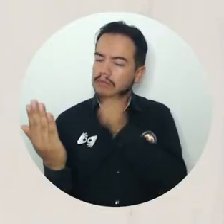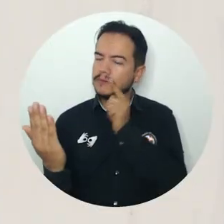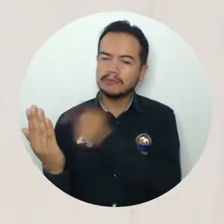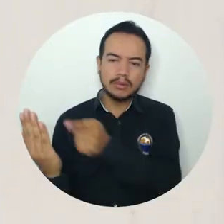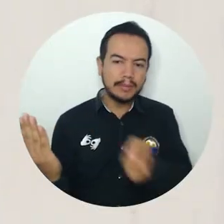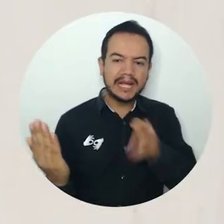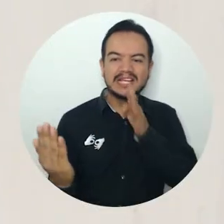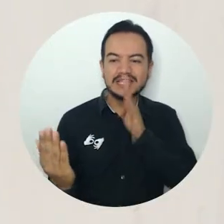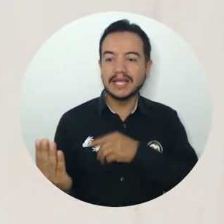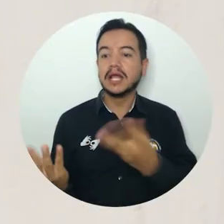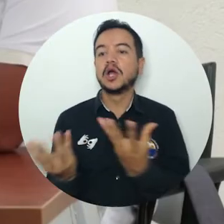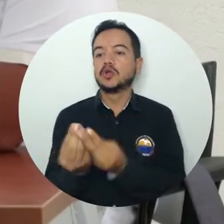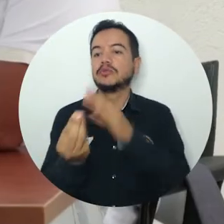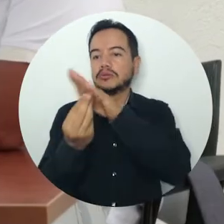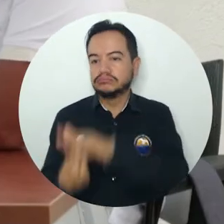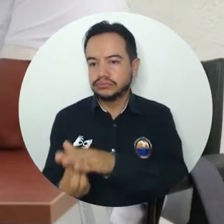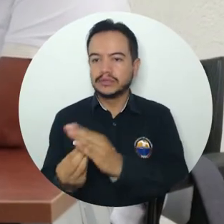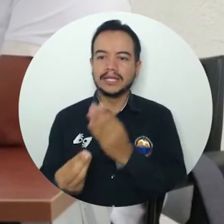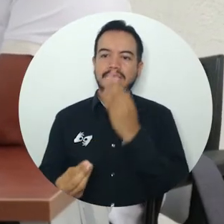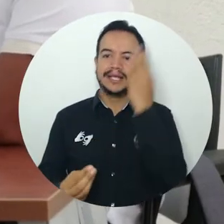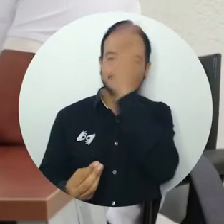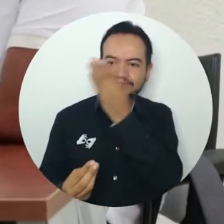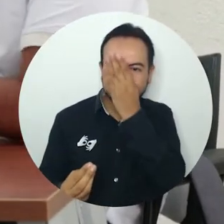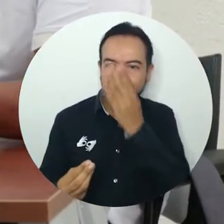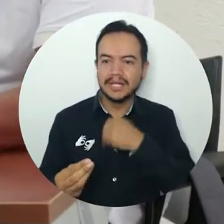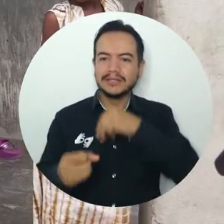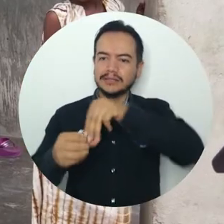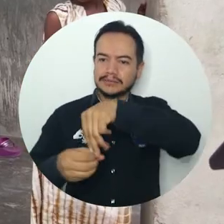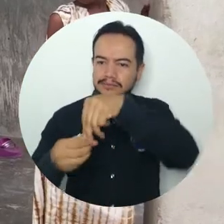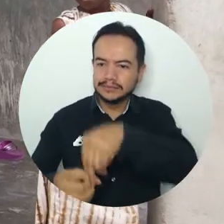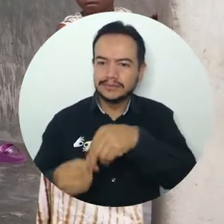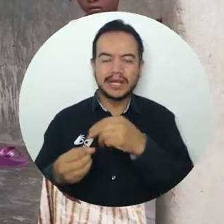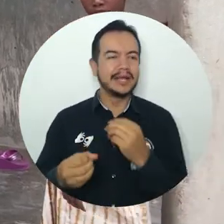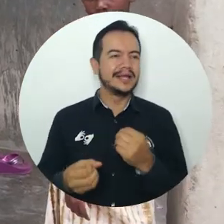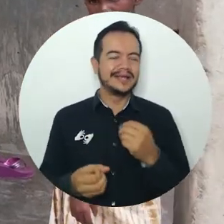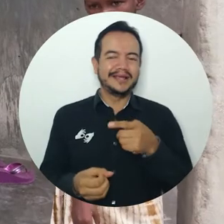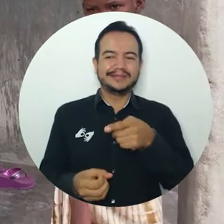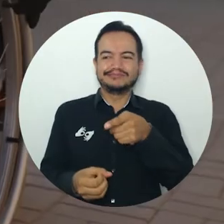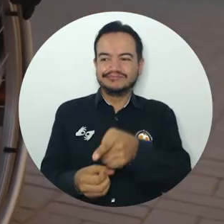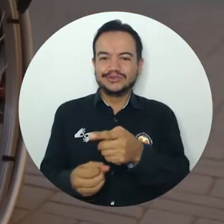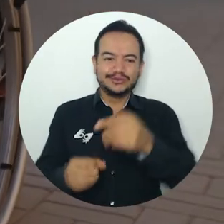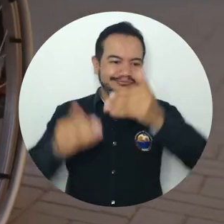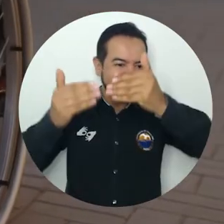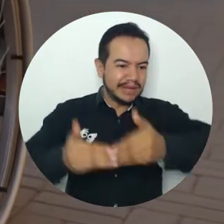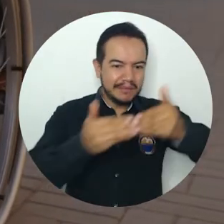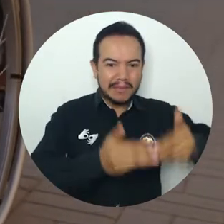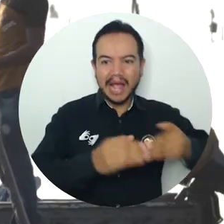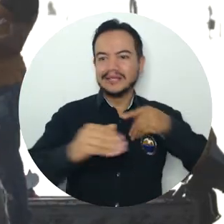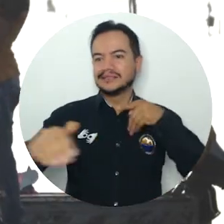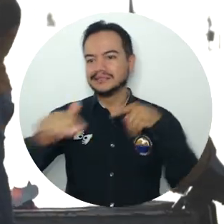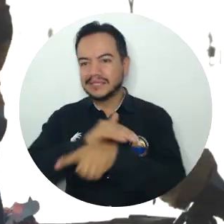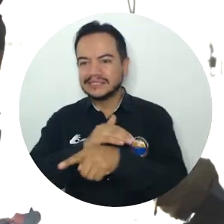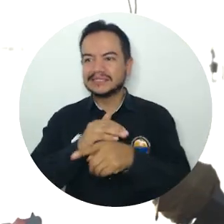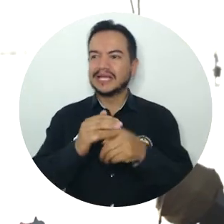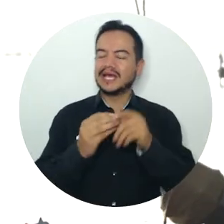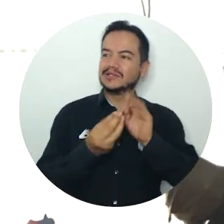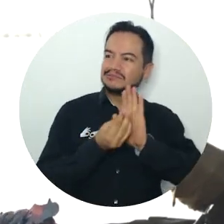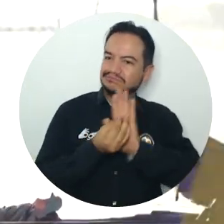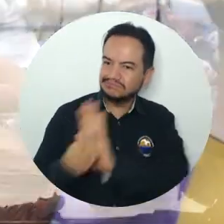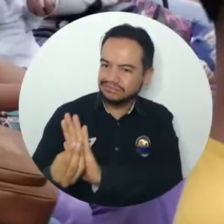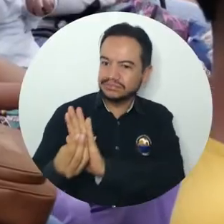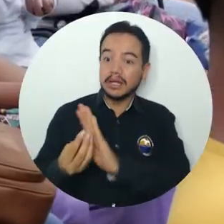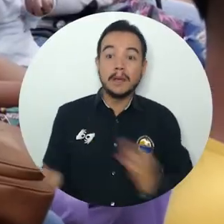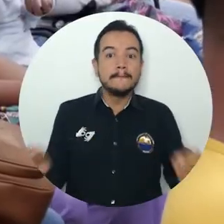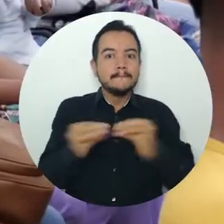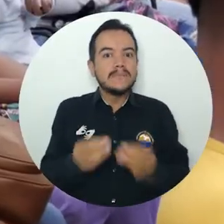enfocan en poblaciones vulnerables, grupos étnicos, indígenas, campesinos, comunidades afro, personas en condición de discapacidad, desplazados, así